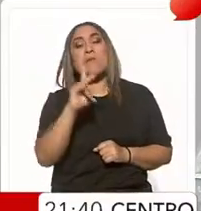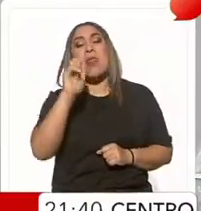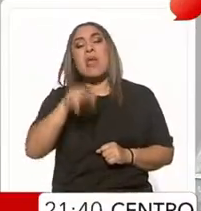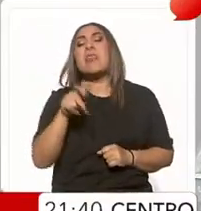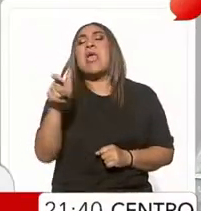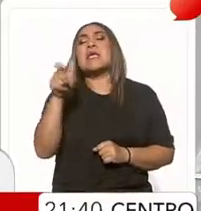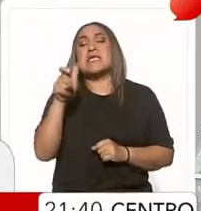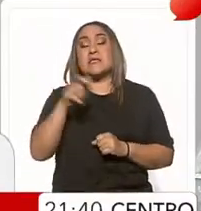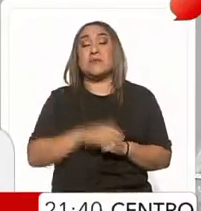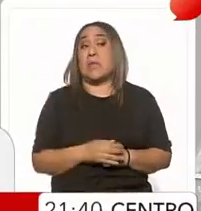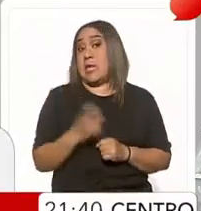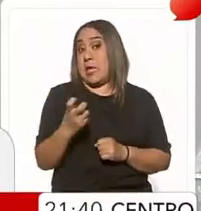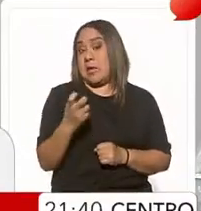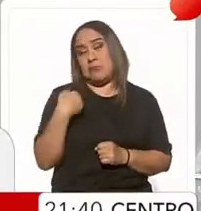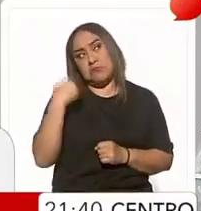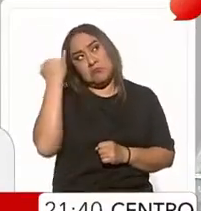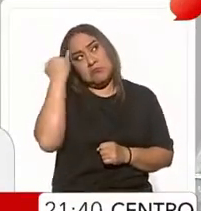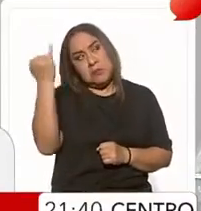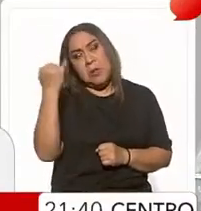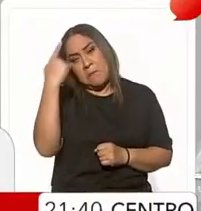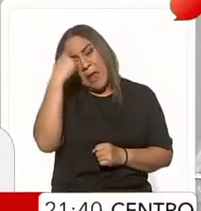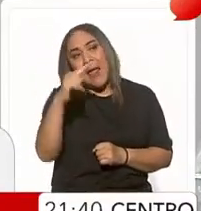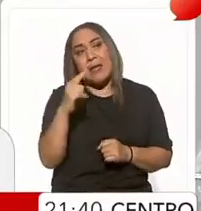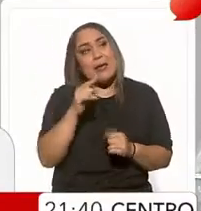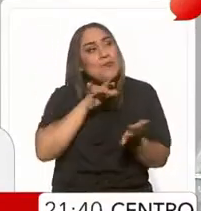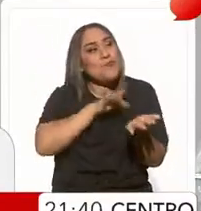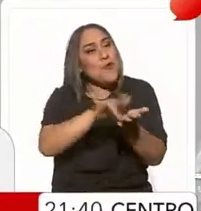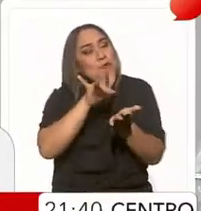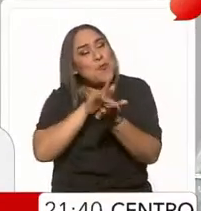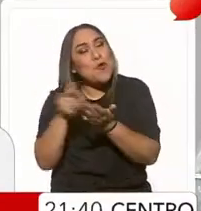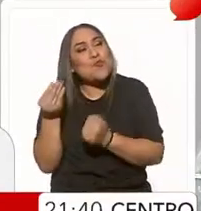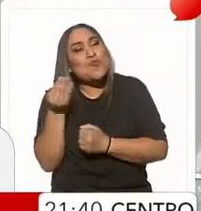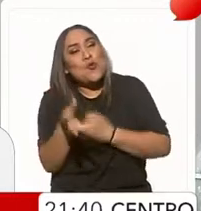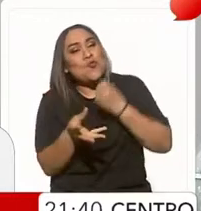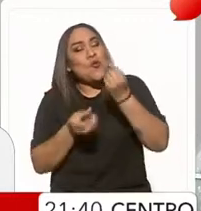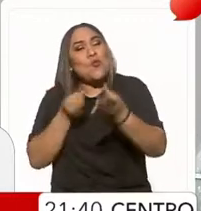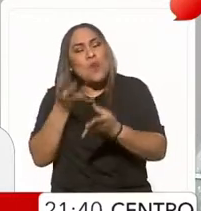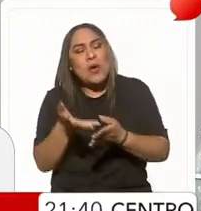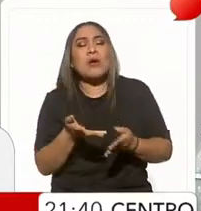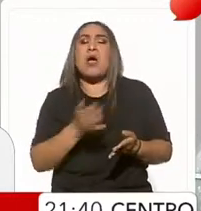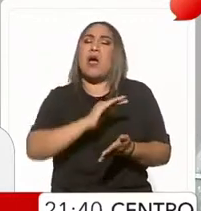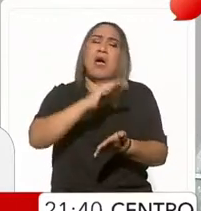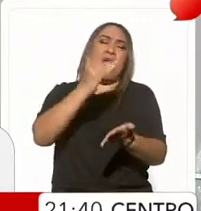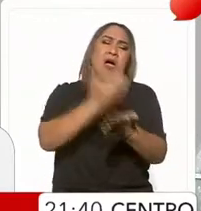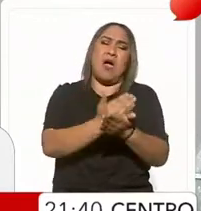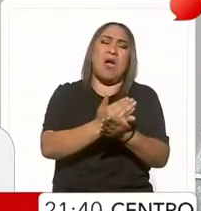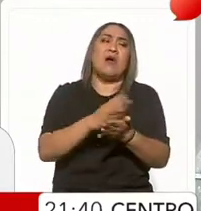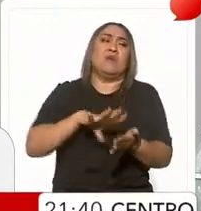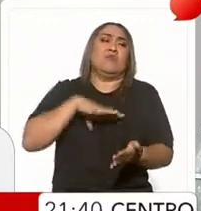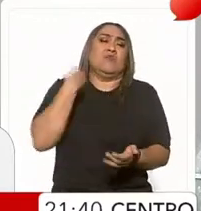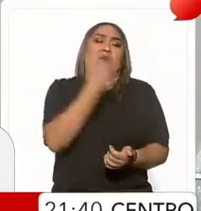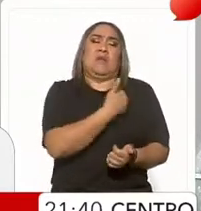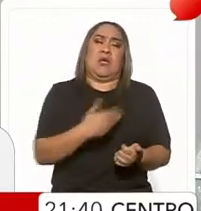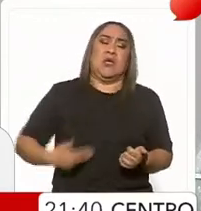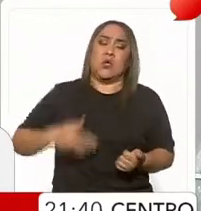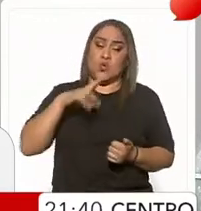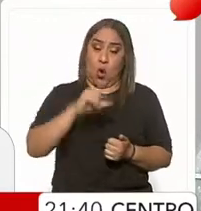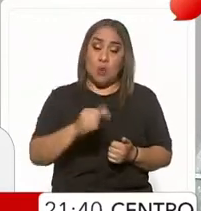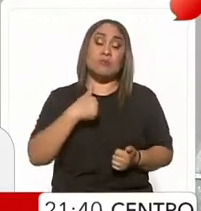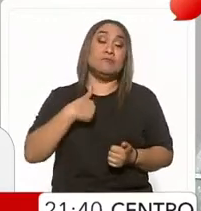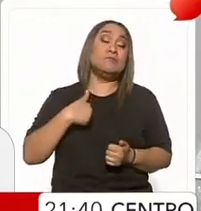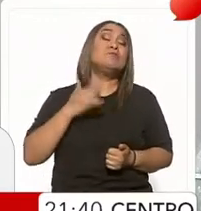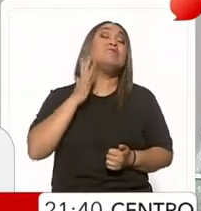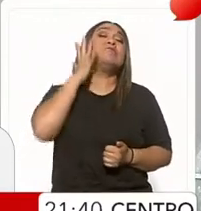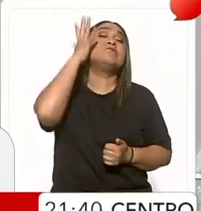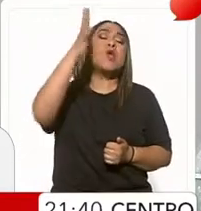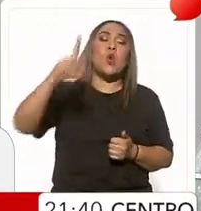Es un plan que suma, es un plan que gobierna para todos y es un plan que pone fin al presidencialismo. Voy a gobernar